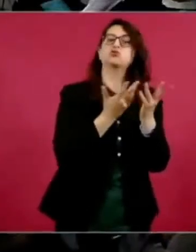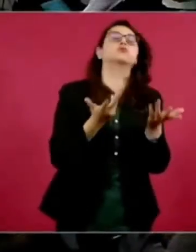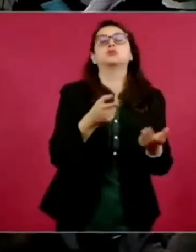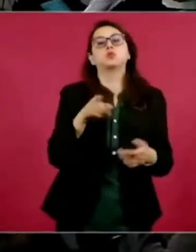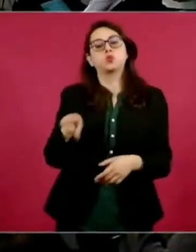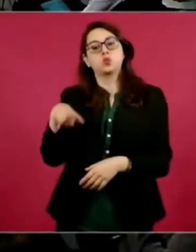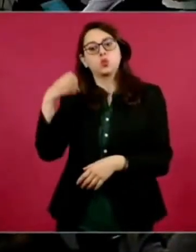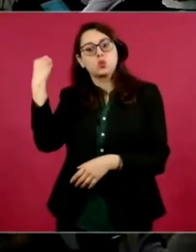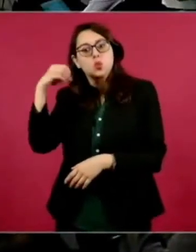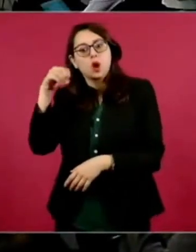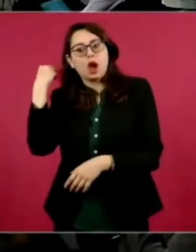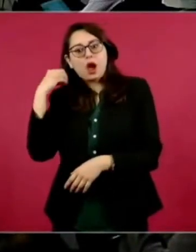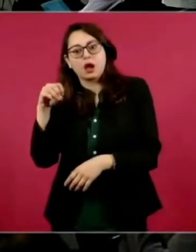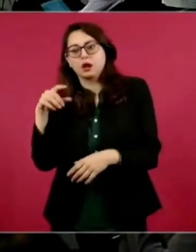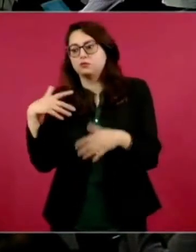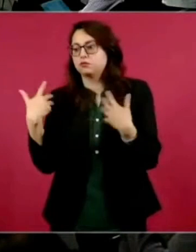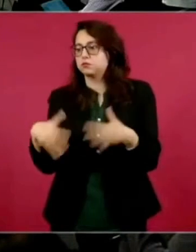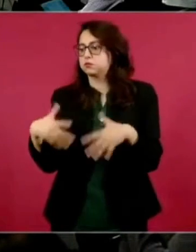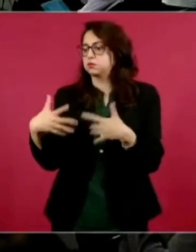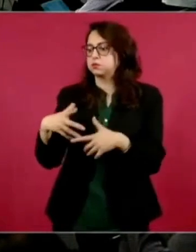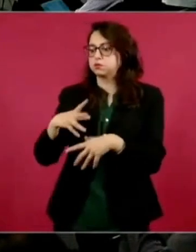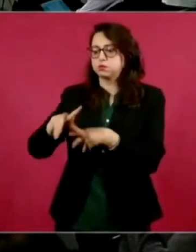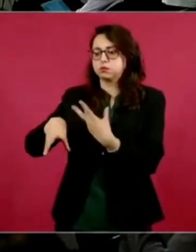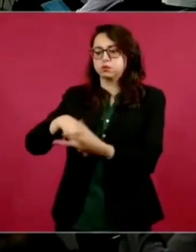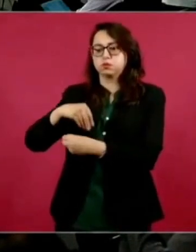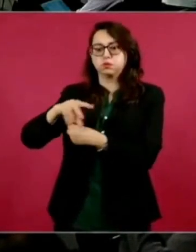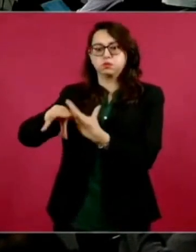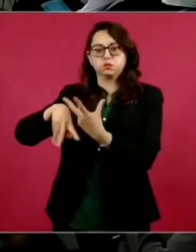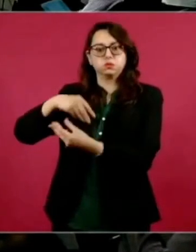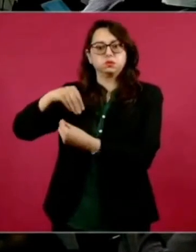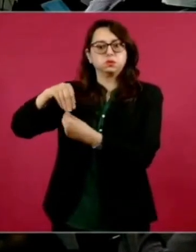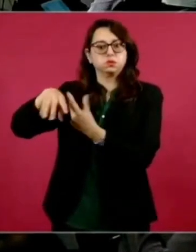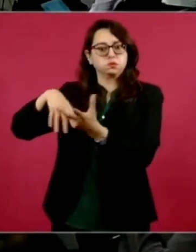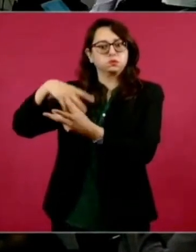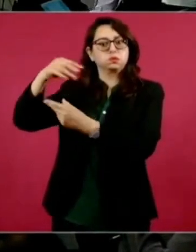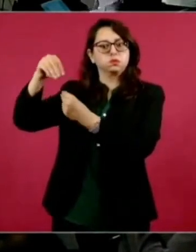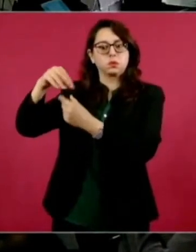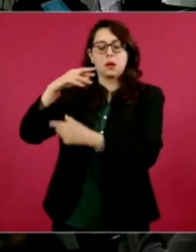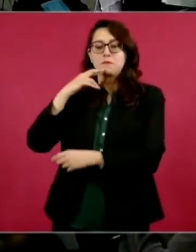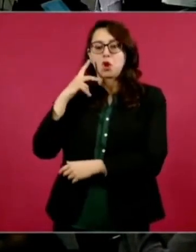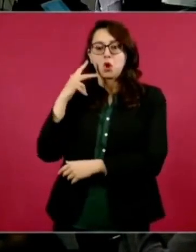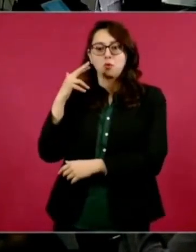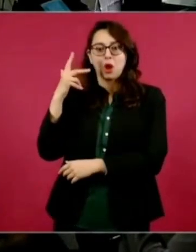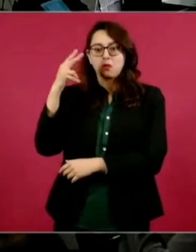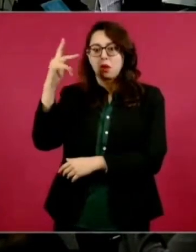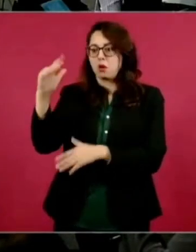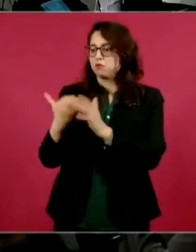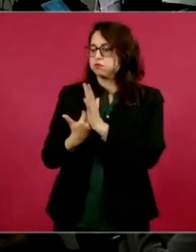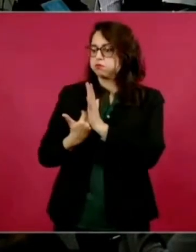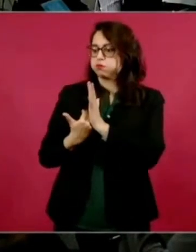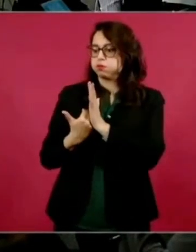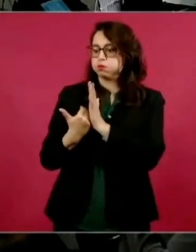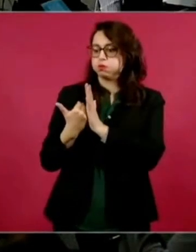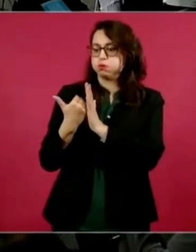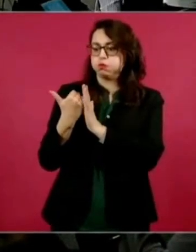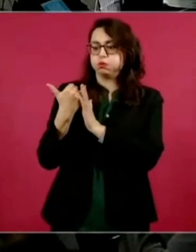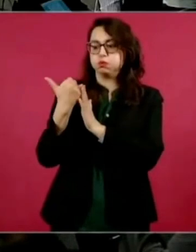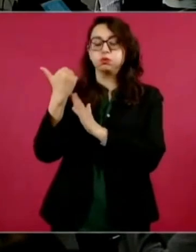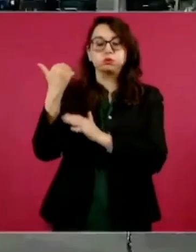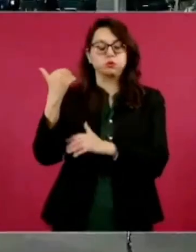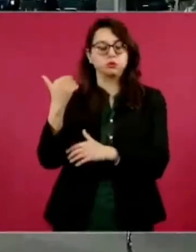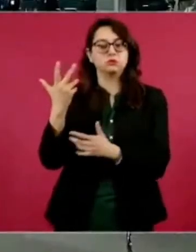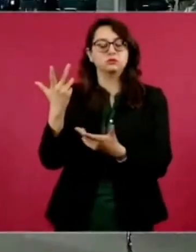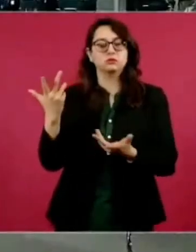en la economía del país en 2020, después de la pandemia. Y esos son datos de la Secretaría de Hacienda.